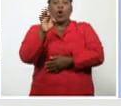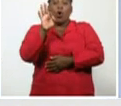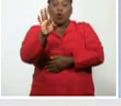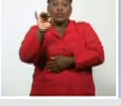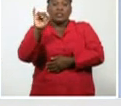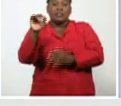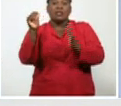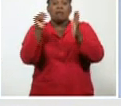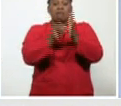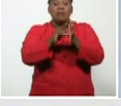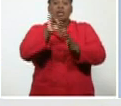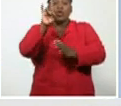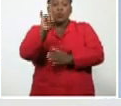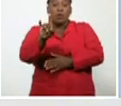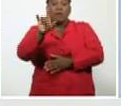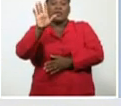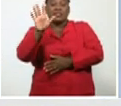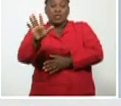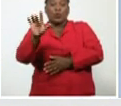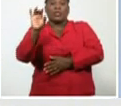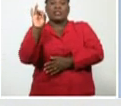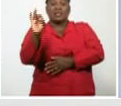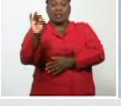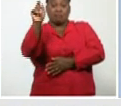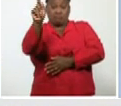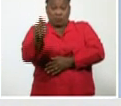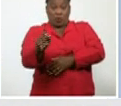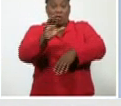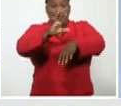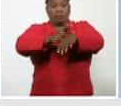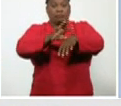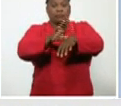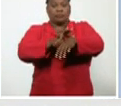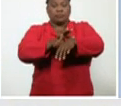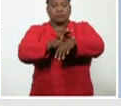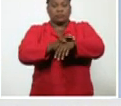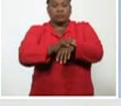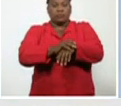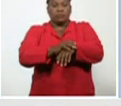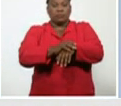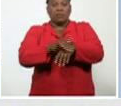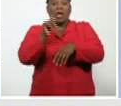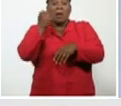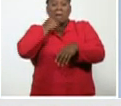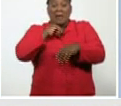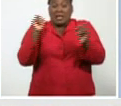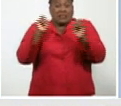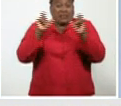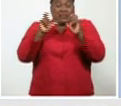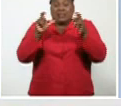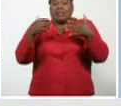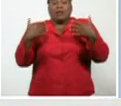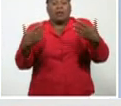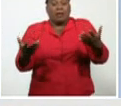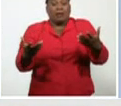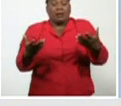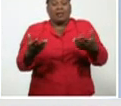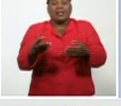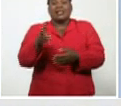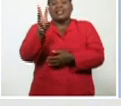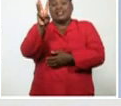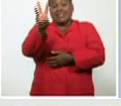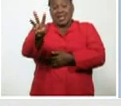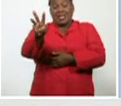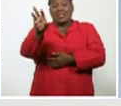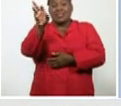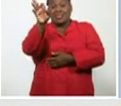novecientos, cincuenta y siete, casos, y, lo que es más, alarmante, un total, trescientos, dieciocho